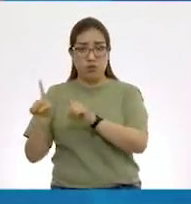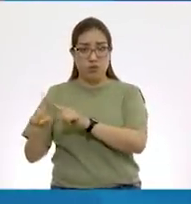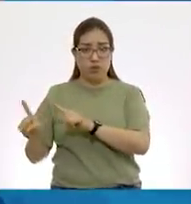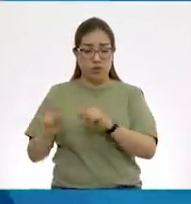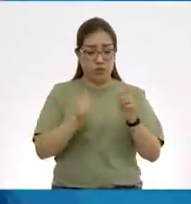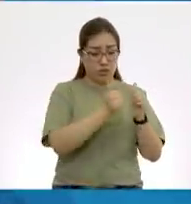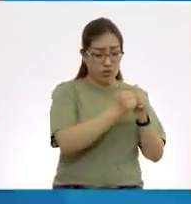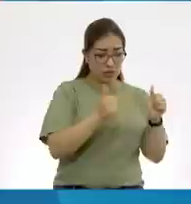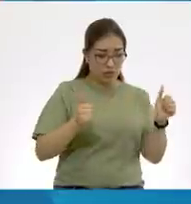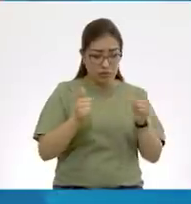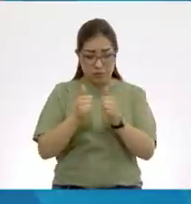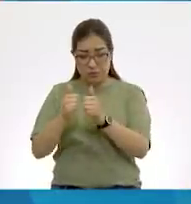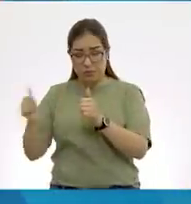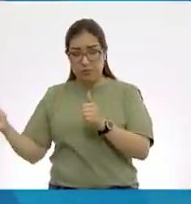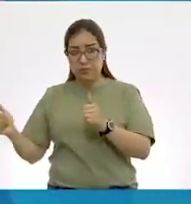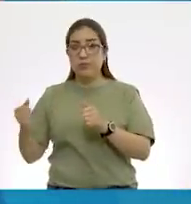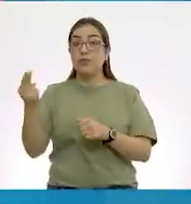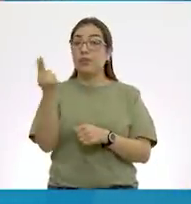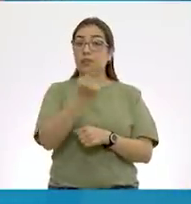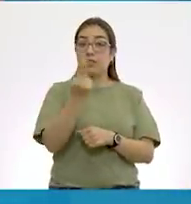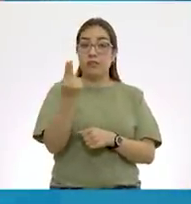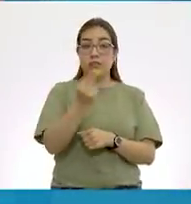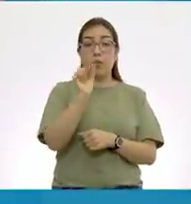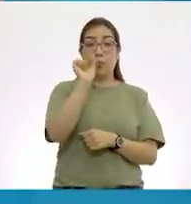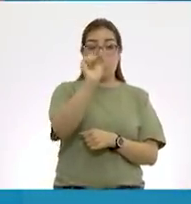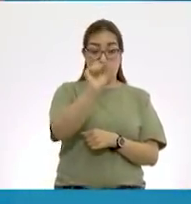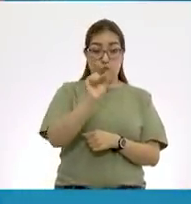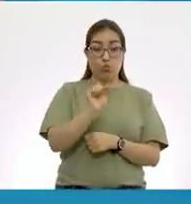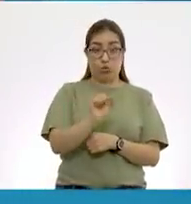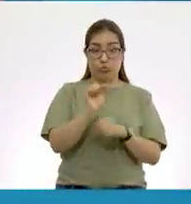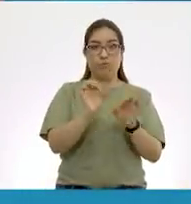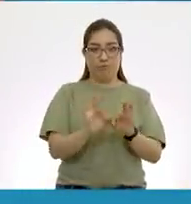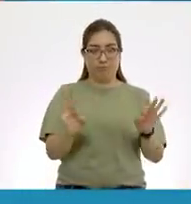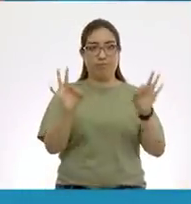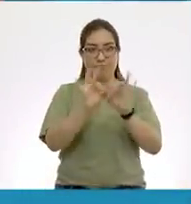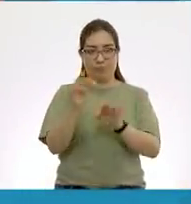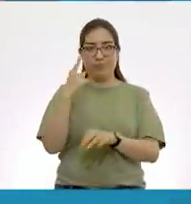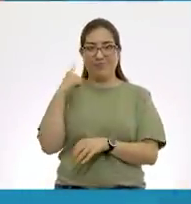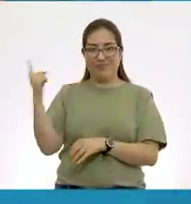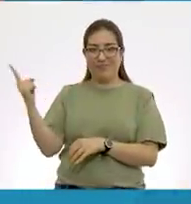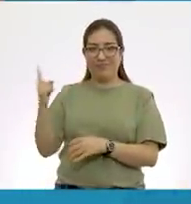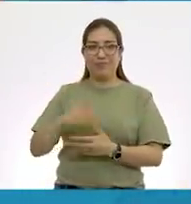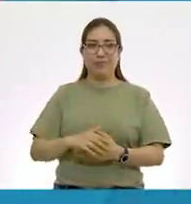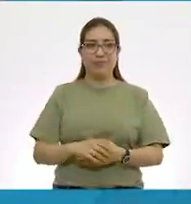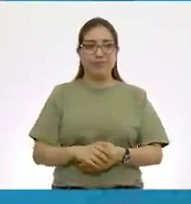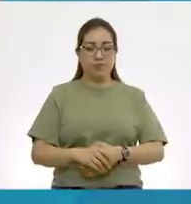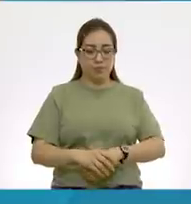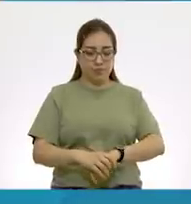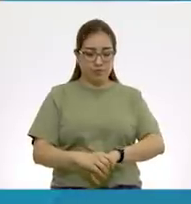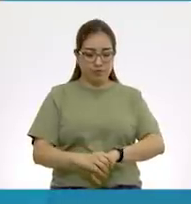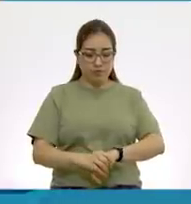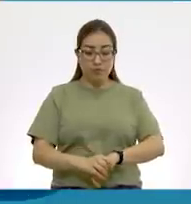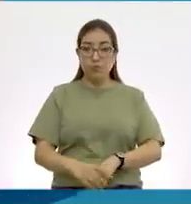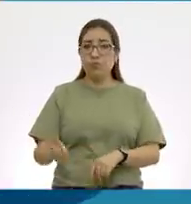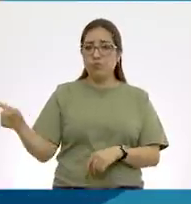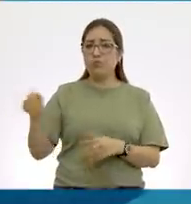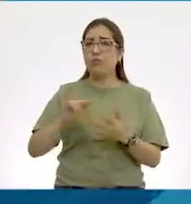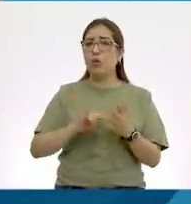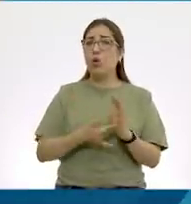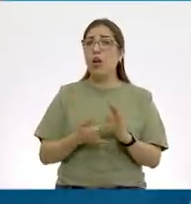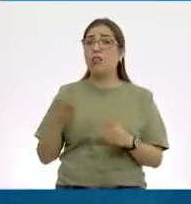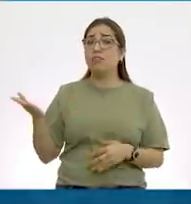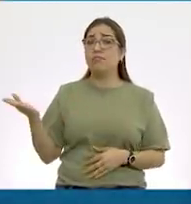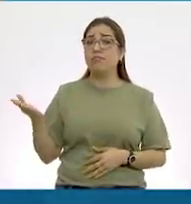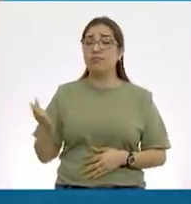escribirlo, necesitamos poner dos puntos. Entonces, ahí tenemos cómo la hora, ¿qué hora es ahí,